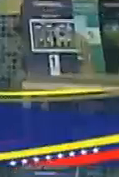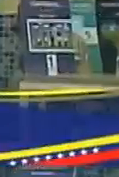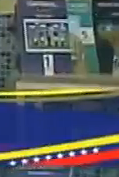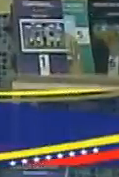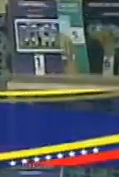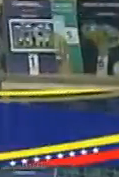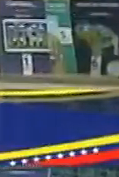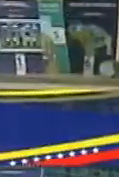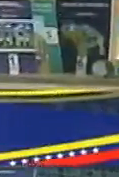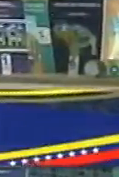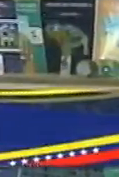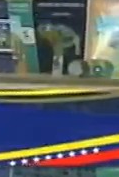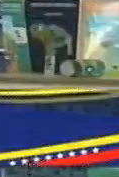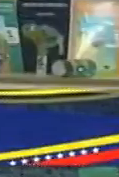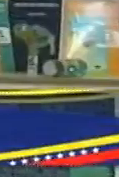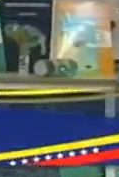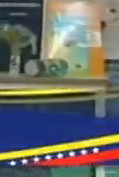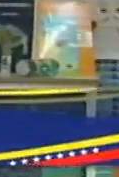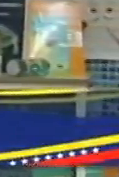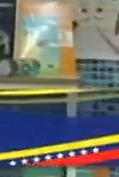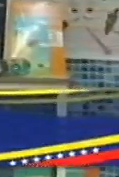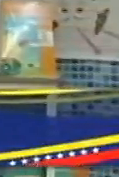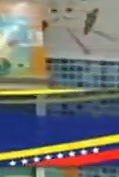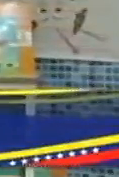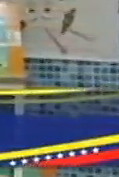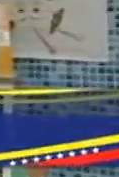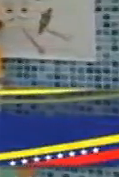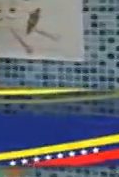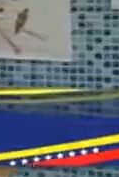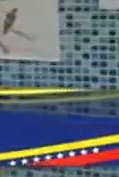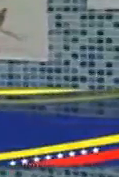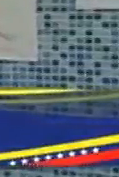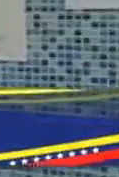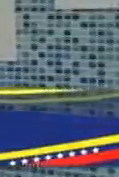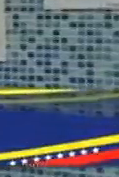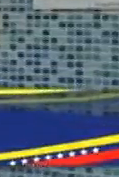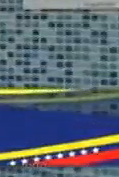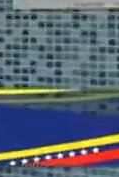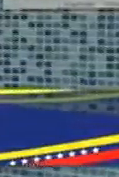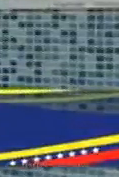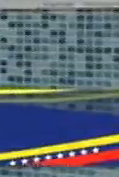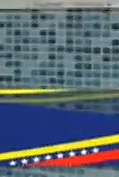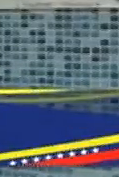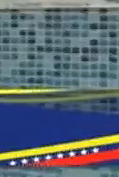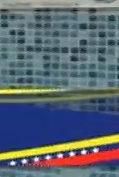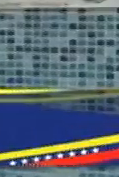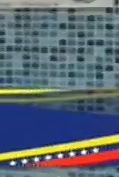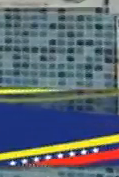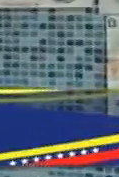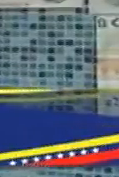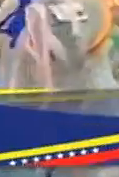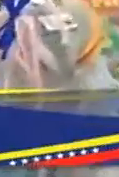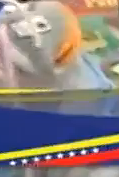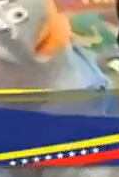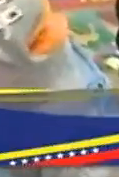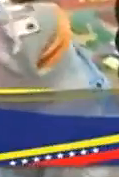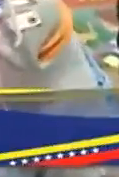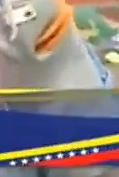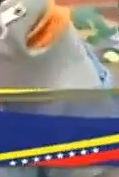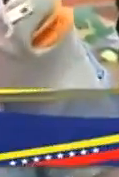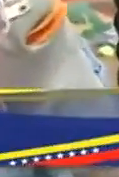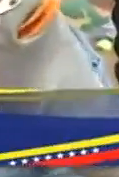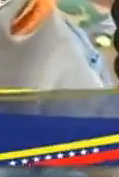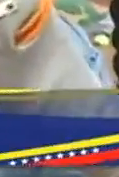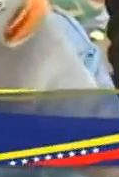ixe pero haciendo un esfuerzo y convenciendo padres, madres, representantes a los muchachos a los estudiantes de la seguridad de las vacunas de la importancia